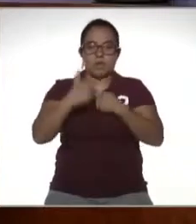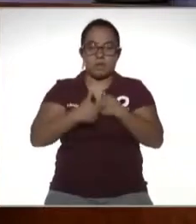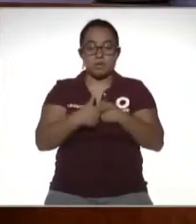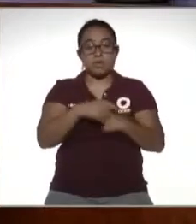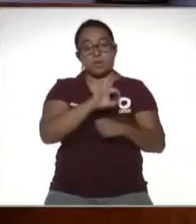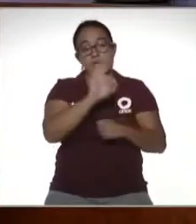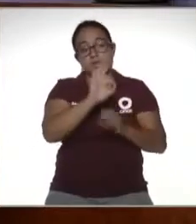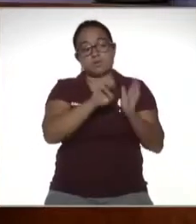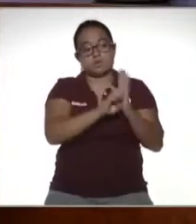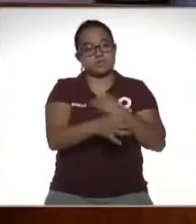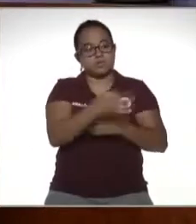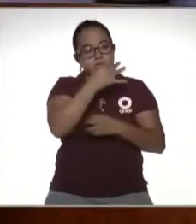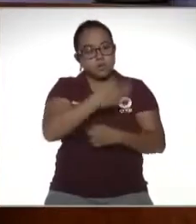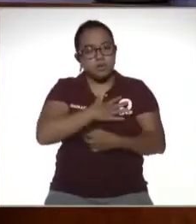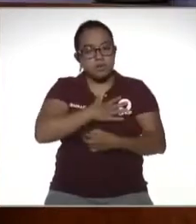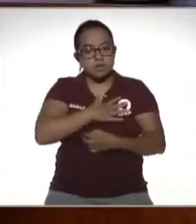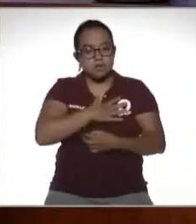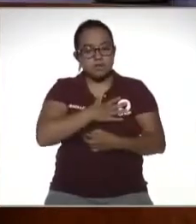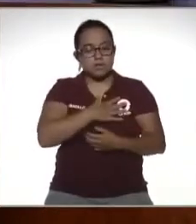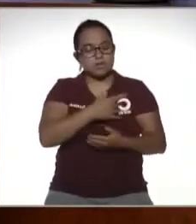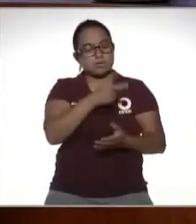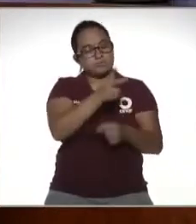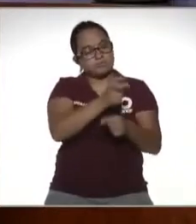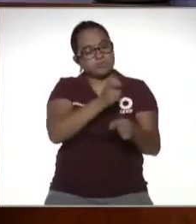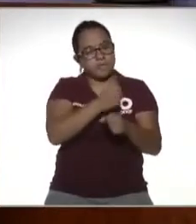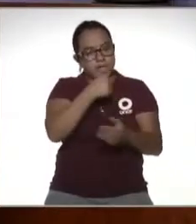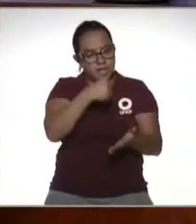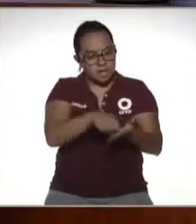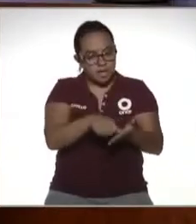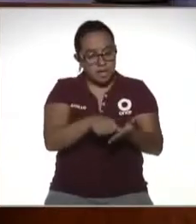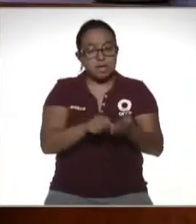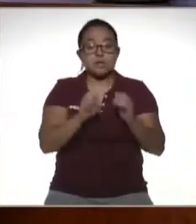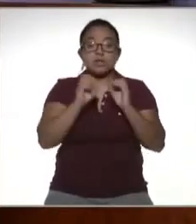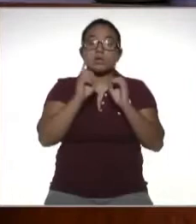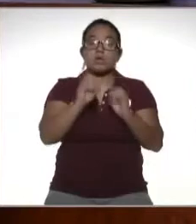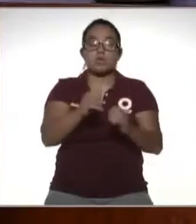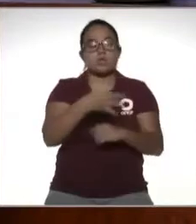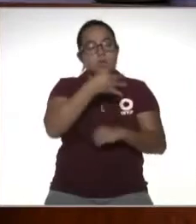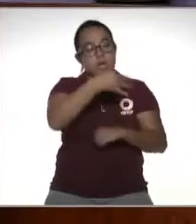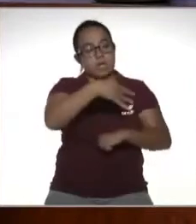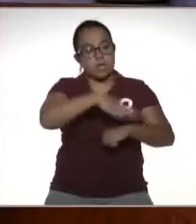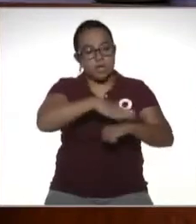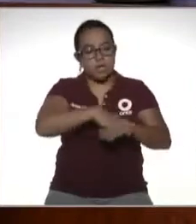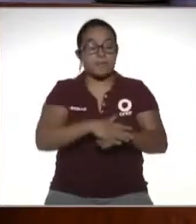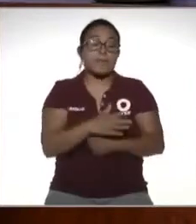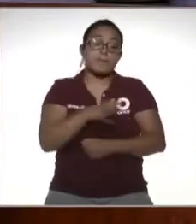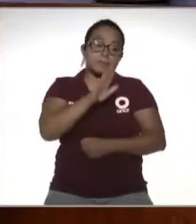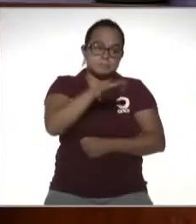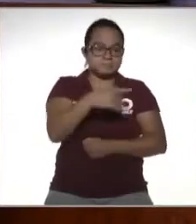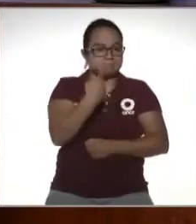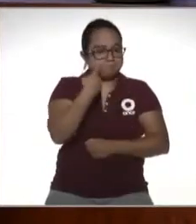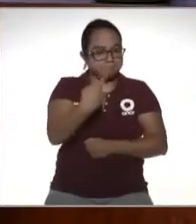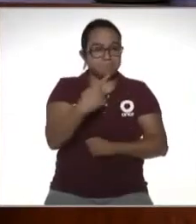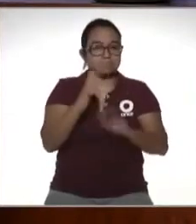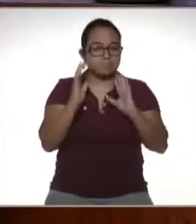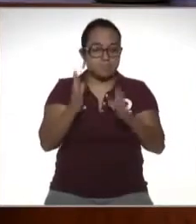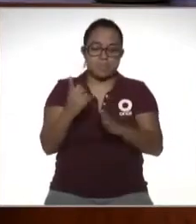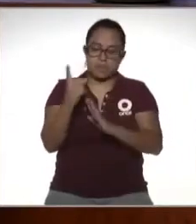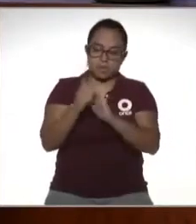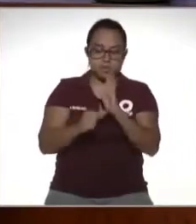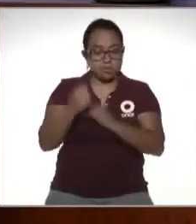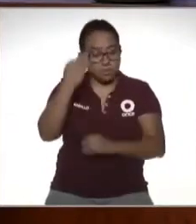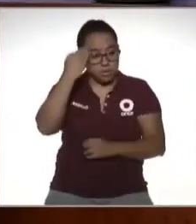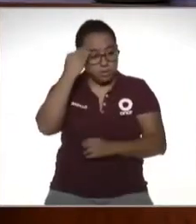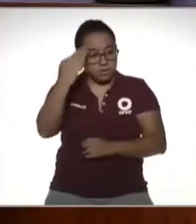notificar por ejemplo una carta de invitación nos puede notificar un aviso como de oye pues fíjate que ya pasó un